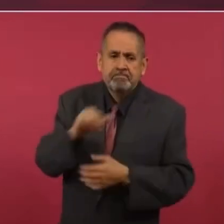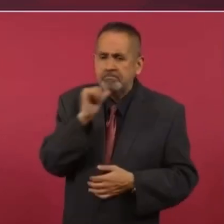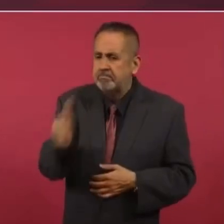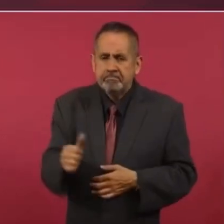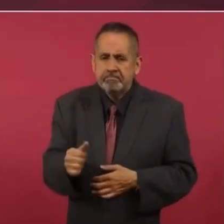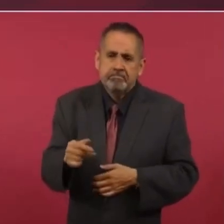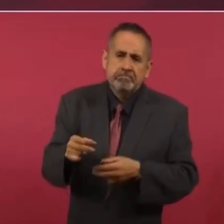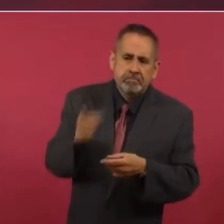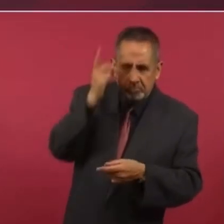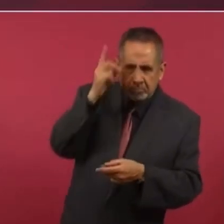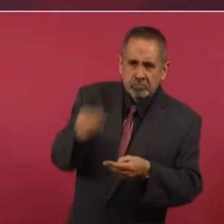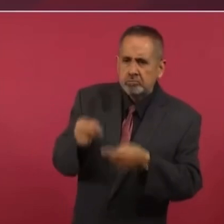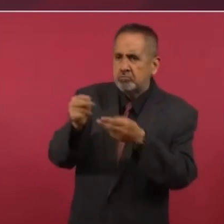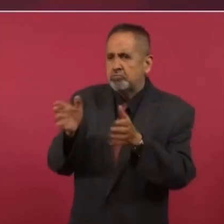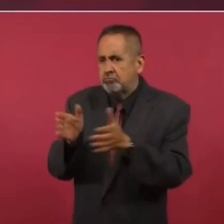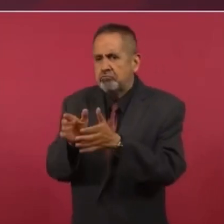taller,